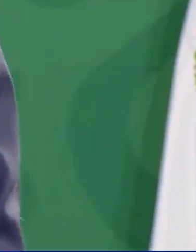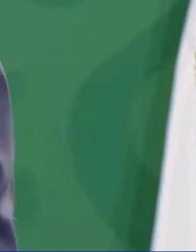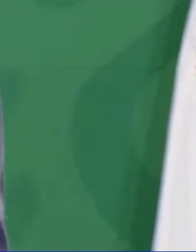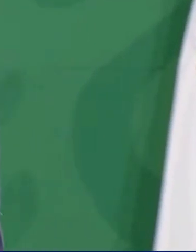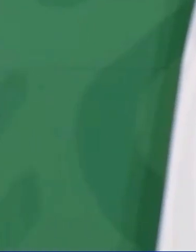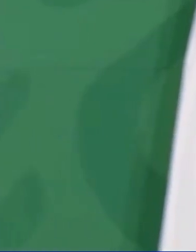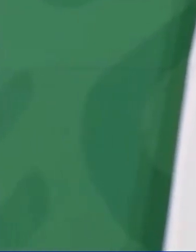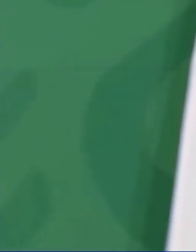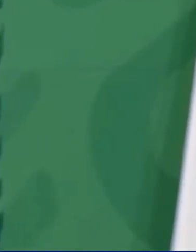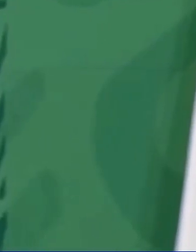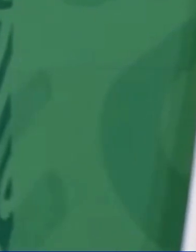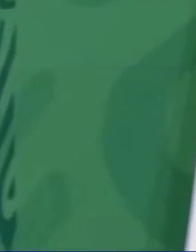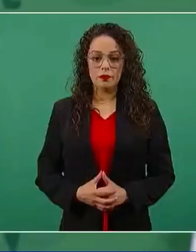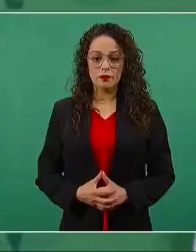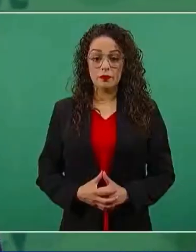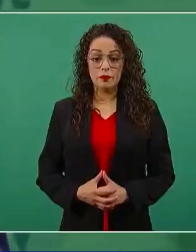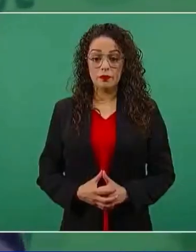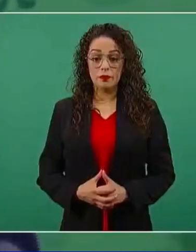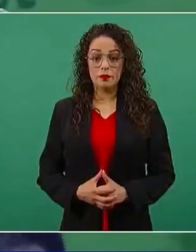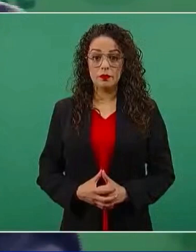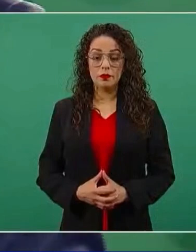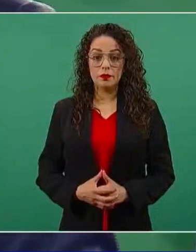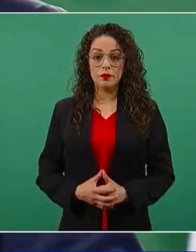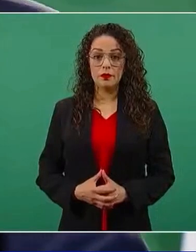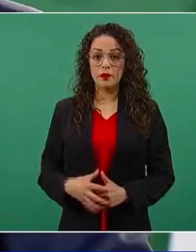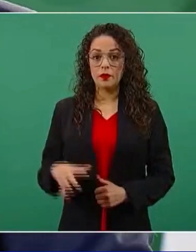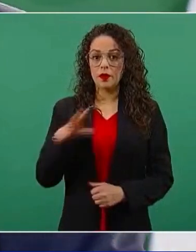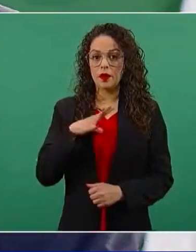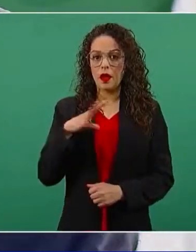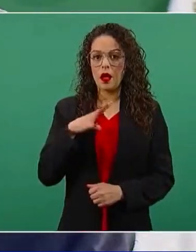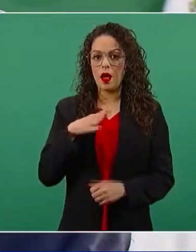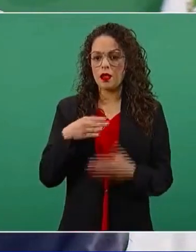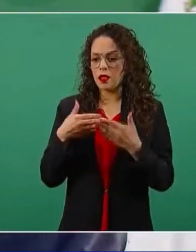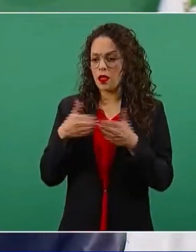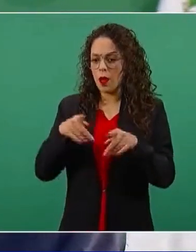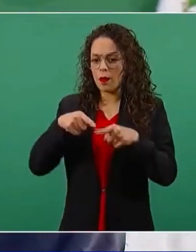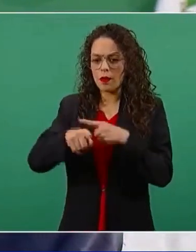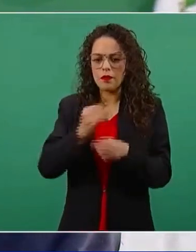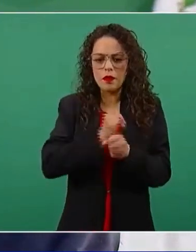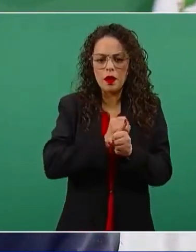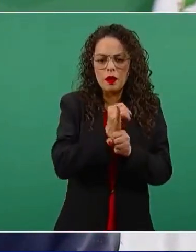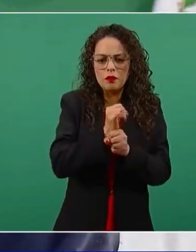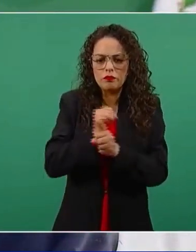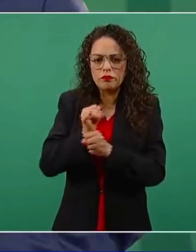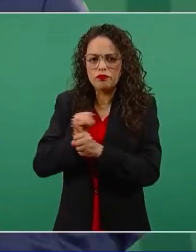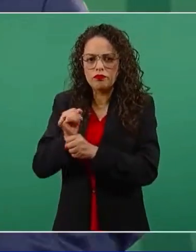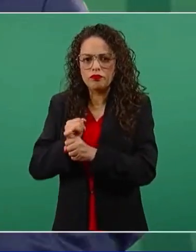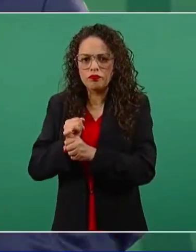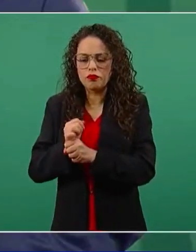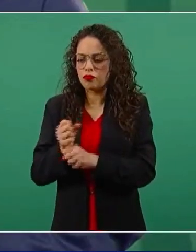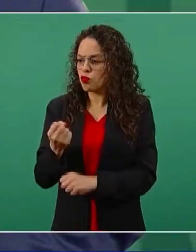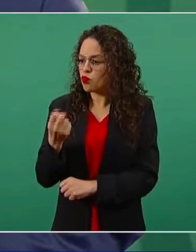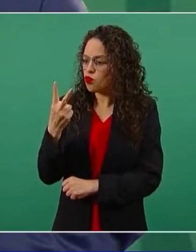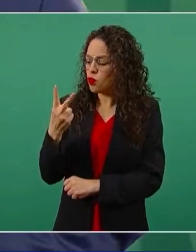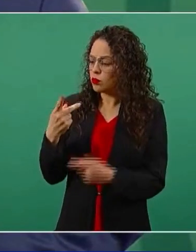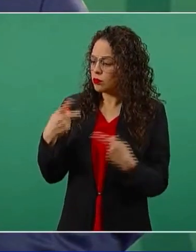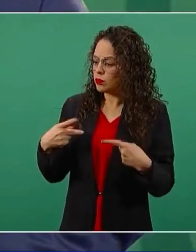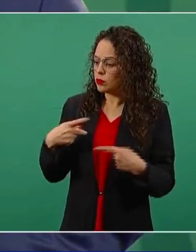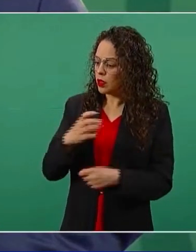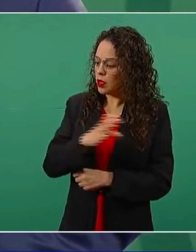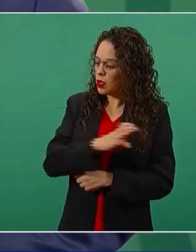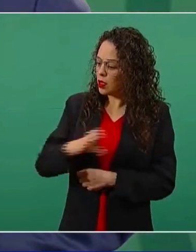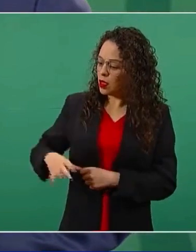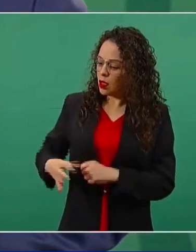Habrá una investigación en contra de dos candidatos al